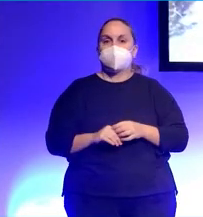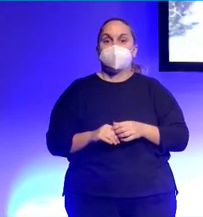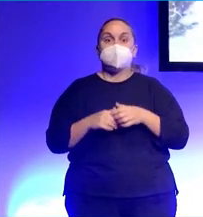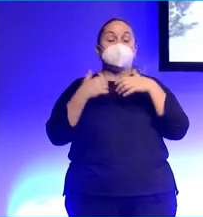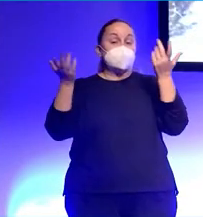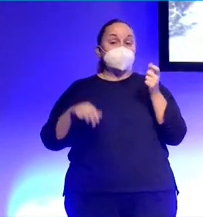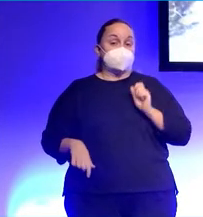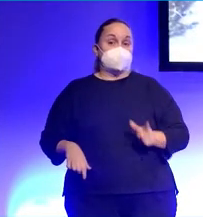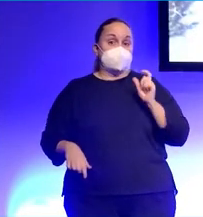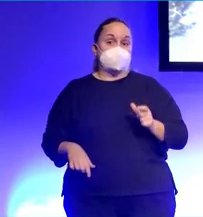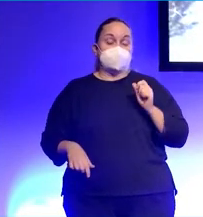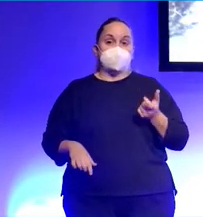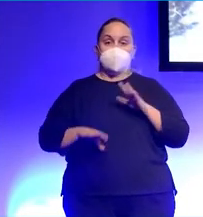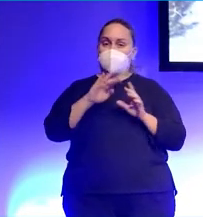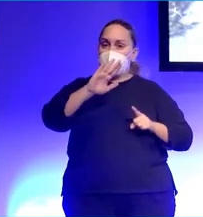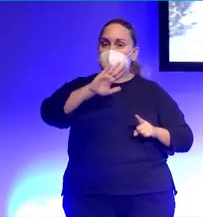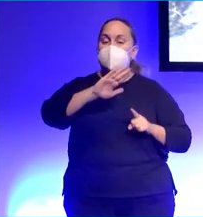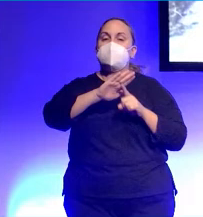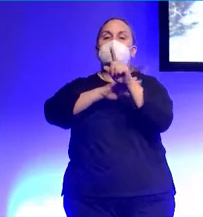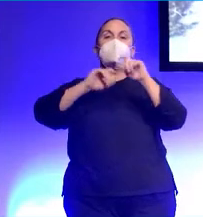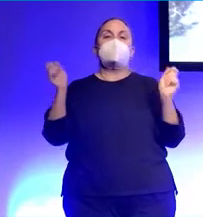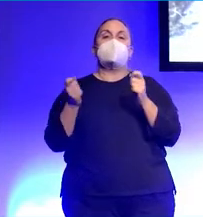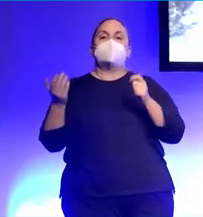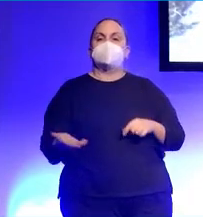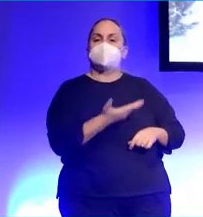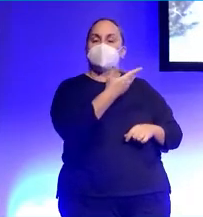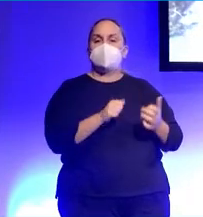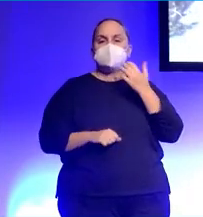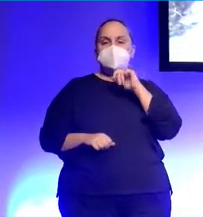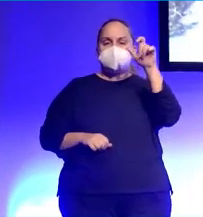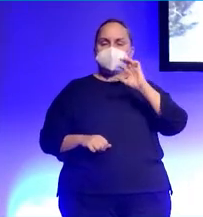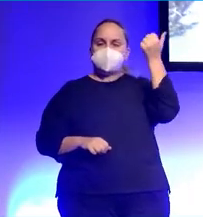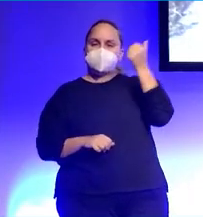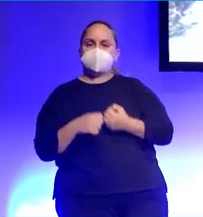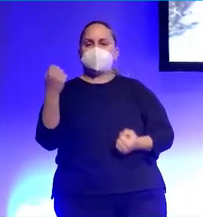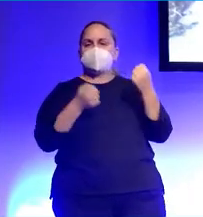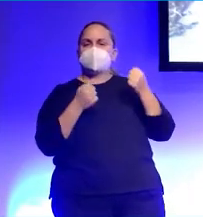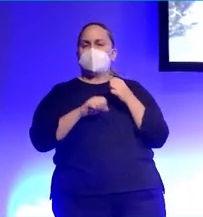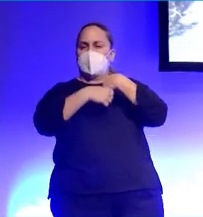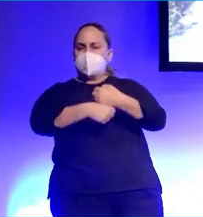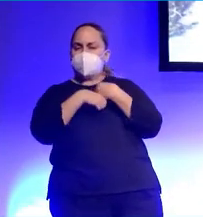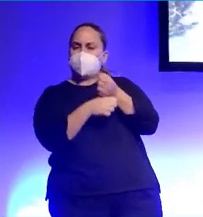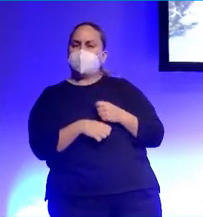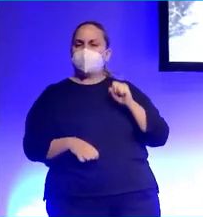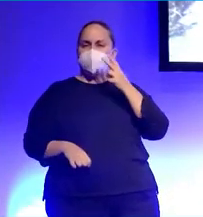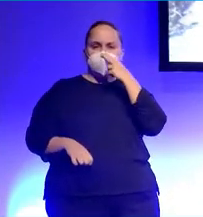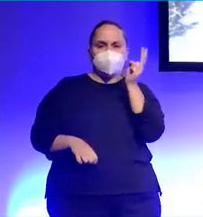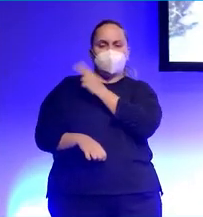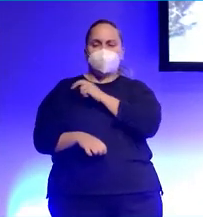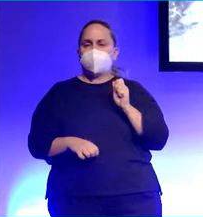Entonces, normalmente, para crecer, se recurre a marketing de este estilo. El tío del Ferrari, chulo, con pasta, me va que te cagas.